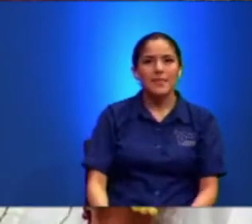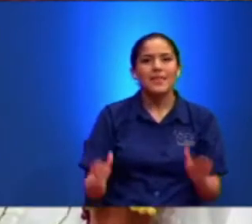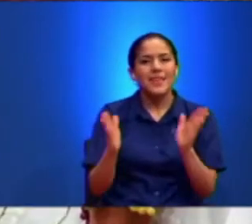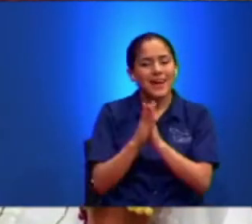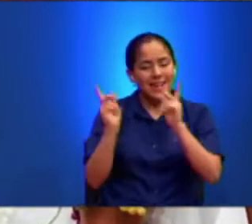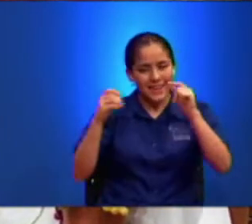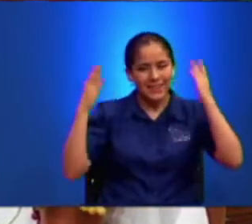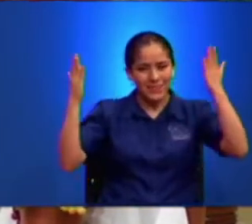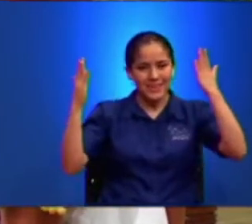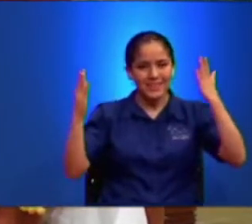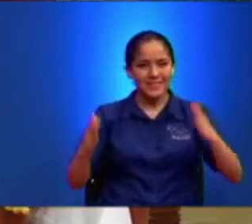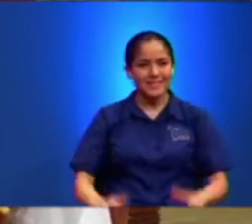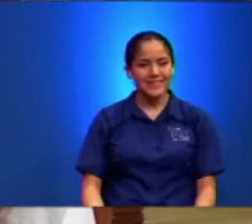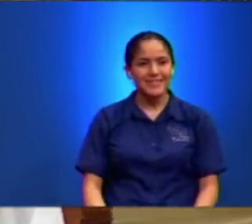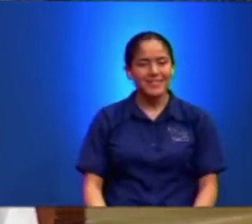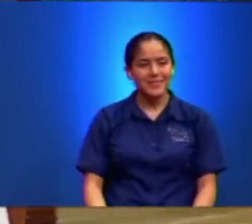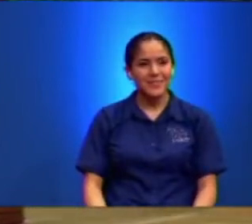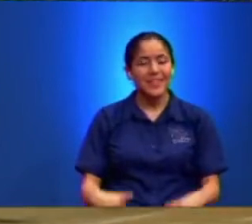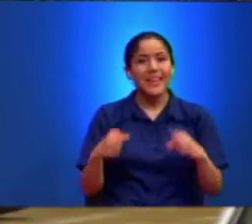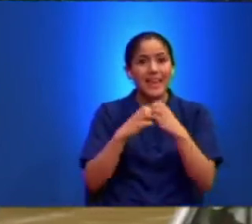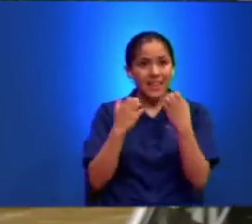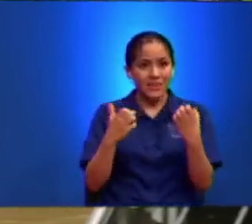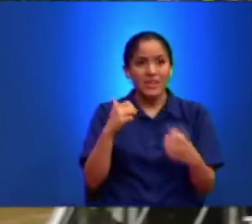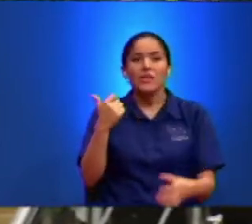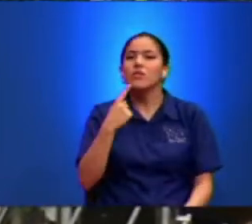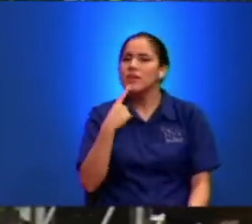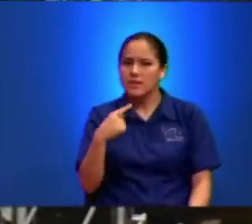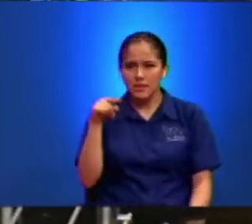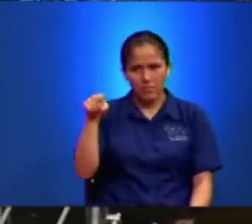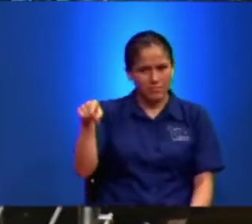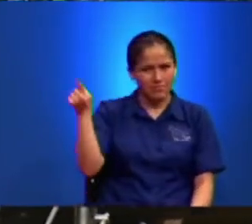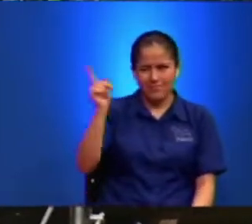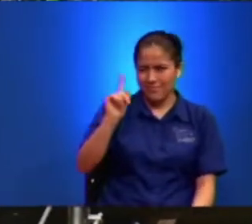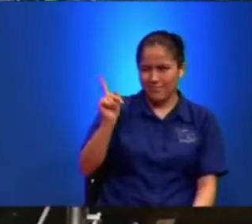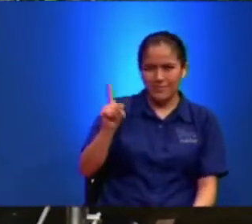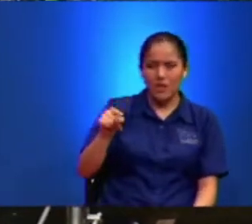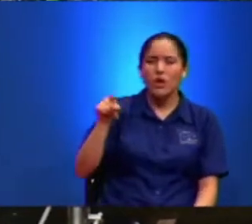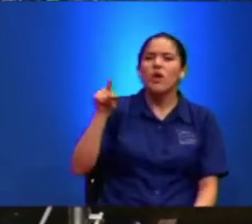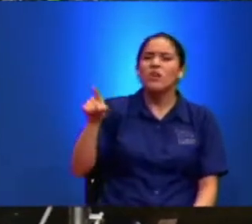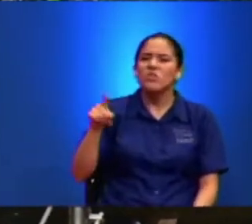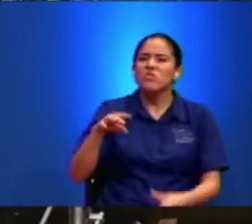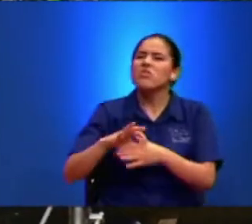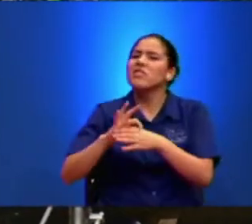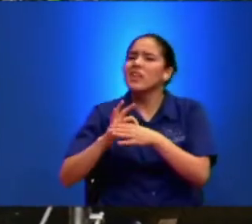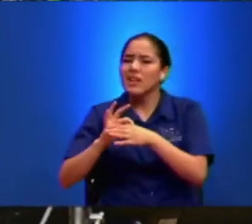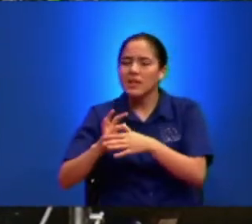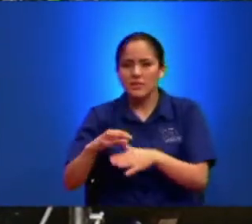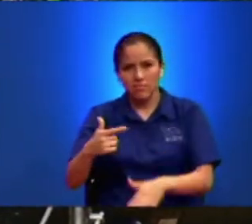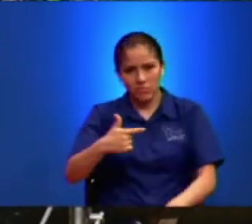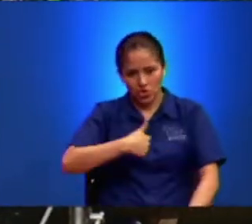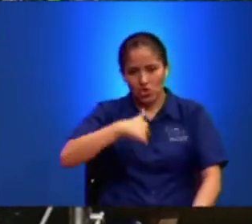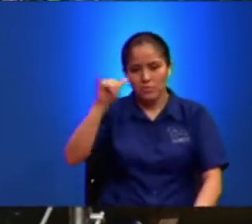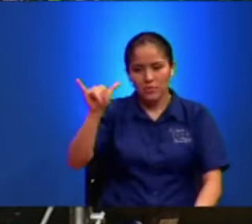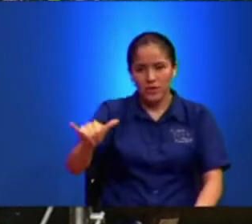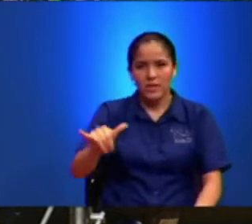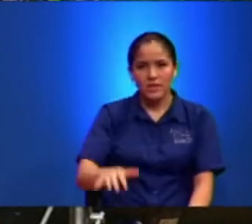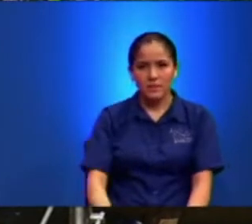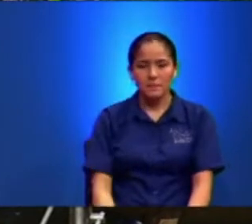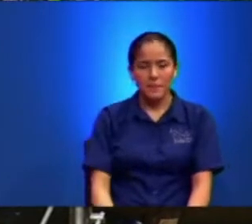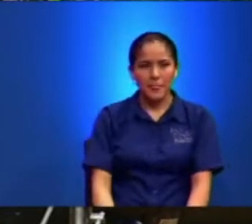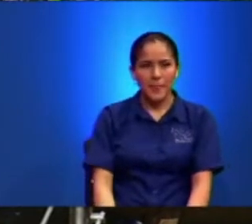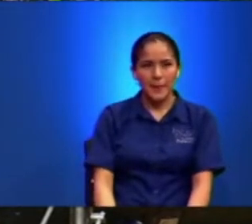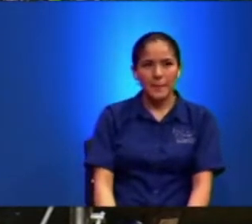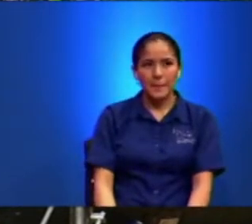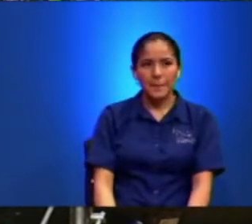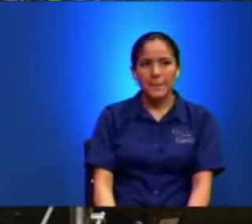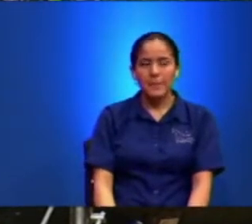Aleluya Y Entonces El Otro Le Dice No Te Vas A Quedar Vos Es Carnal Yo Me Voy A Quedar Pero